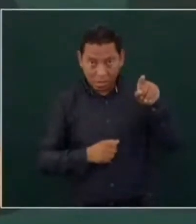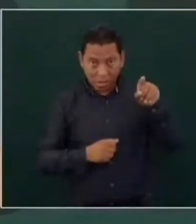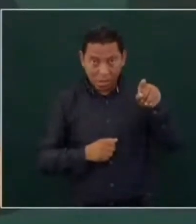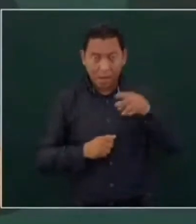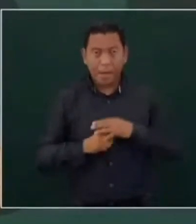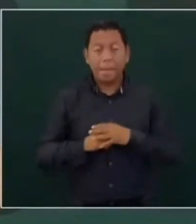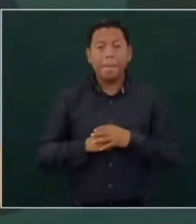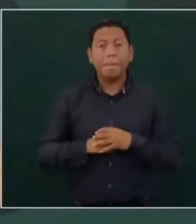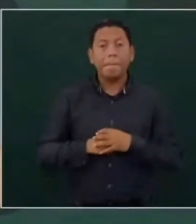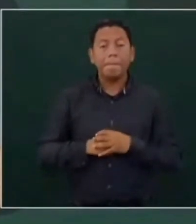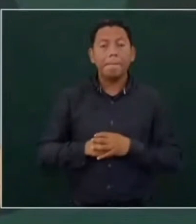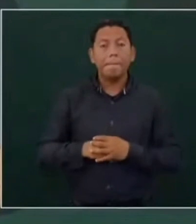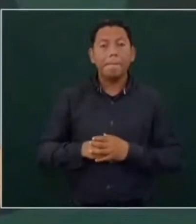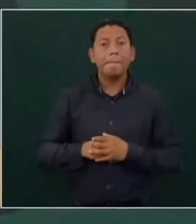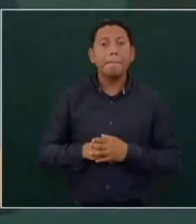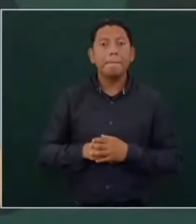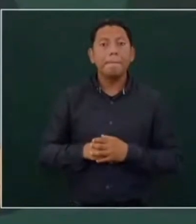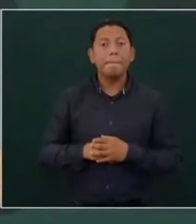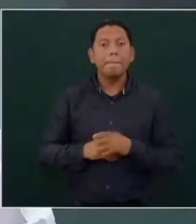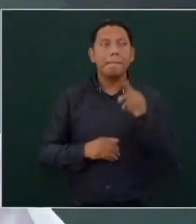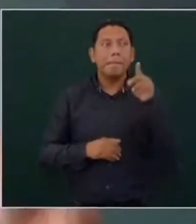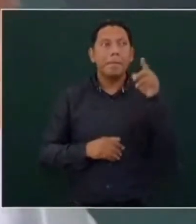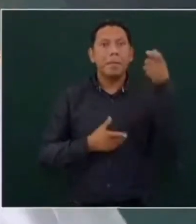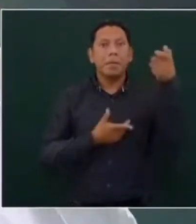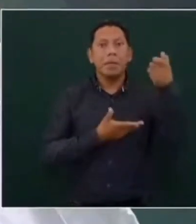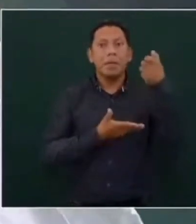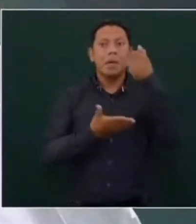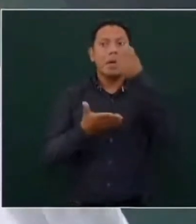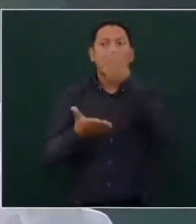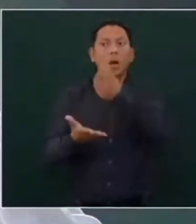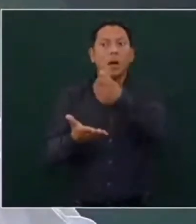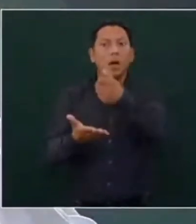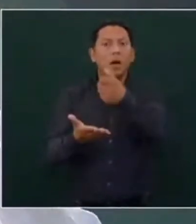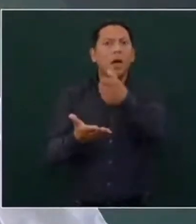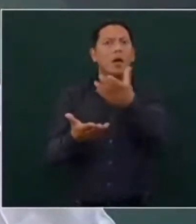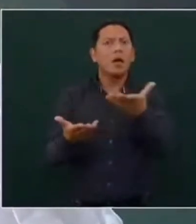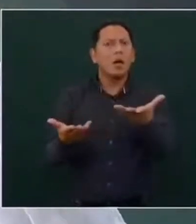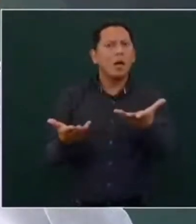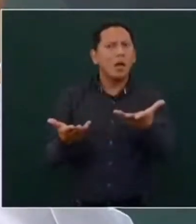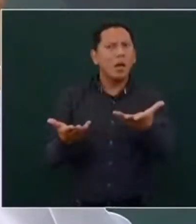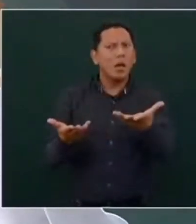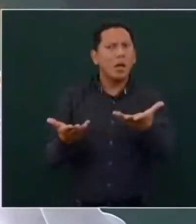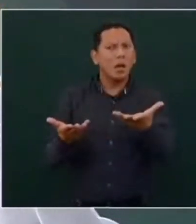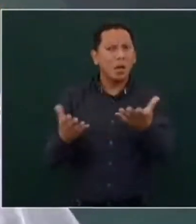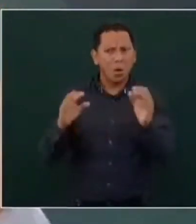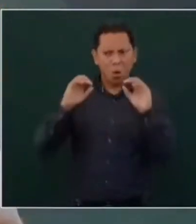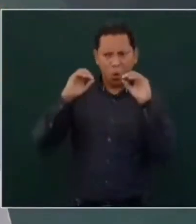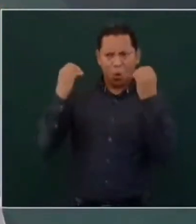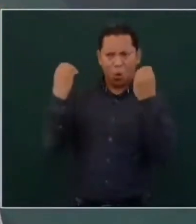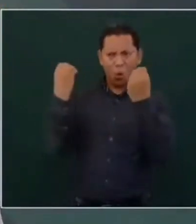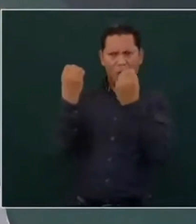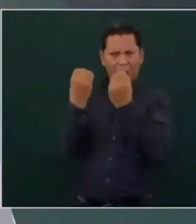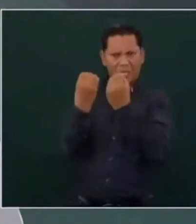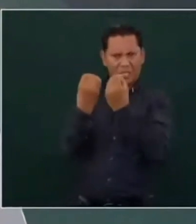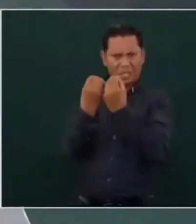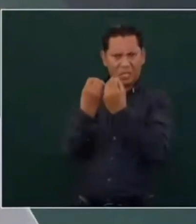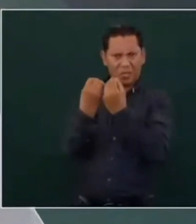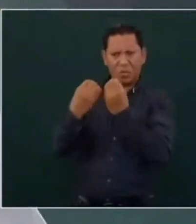le da dinero a organizaciones pseudoambientalistas a